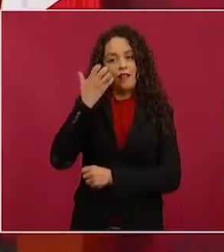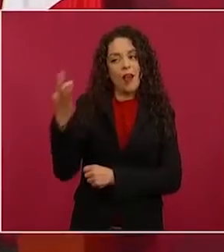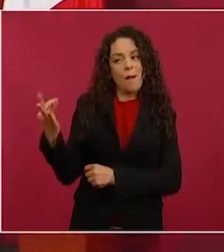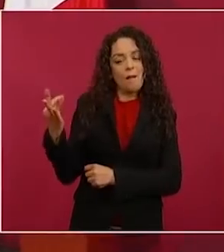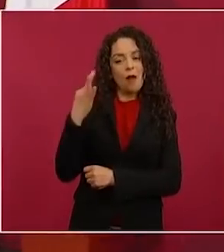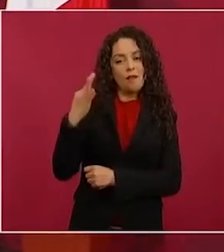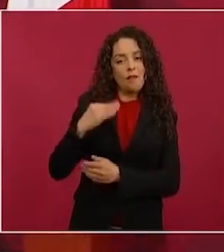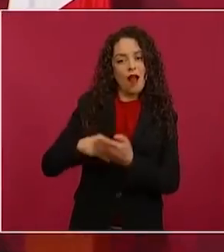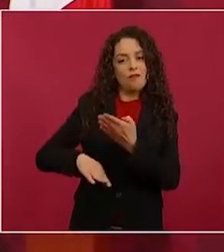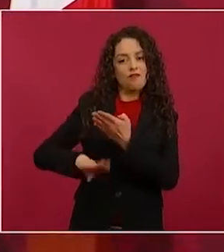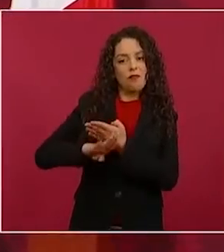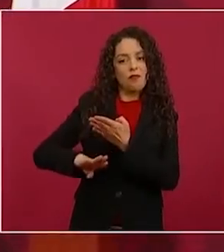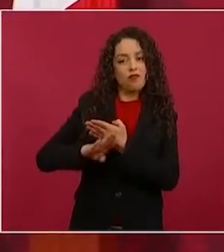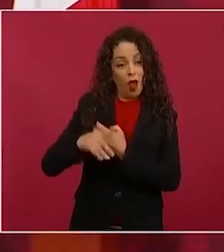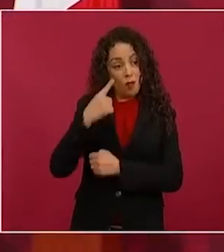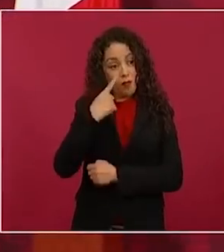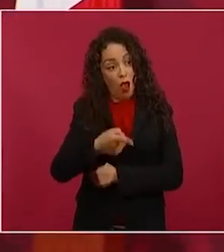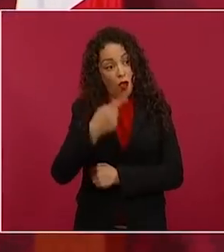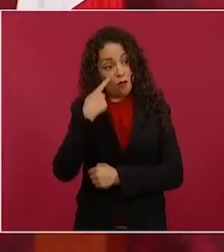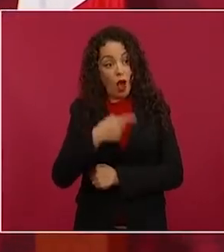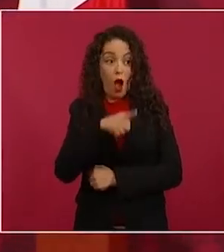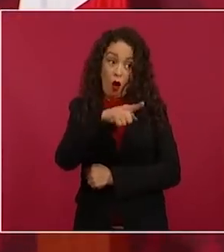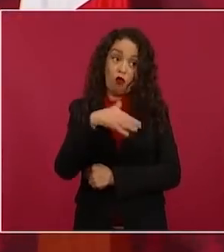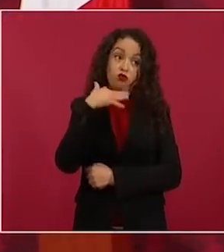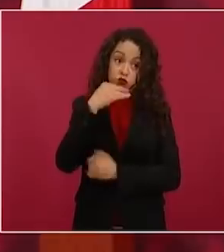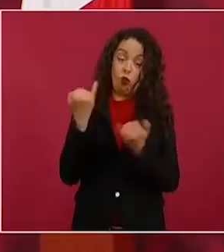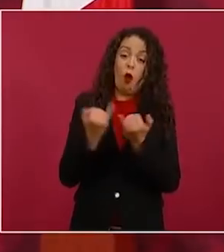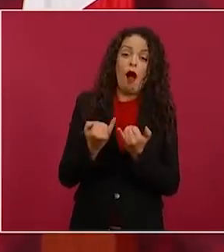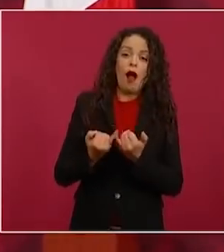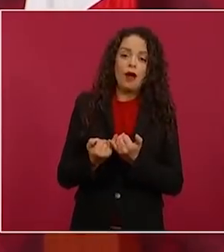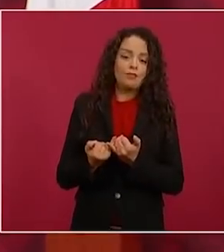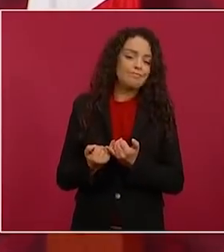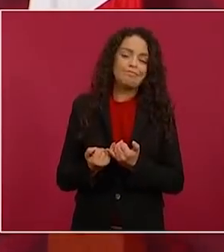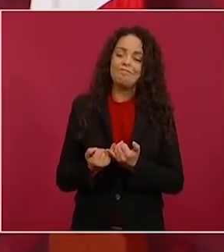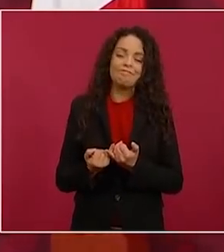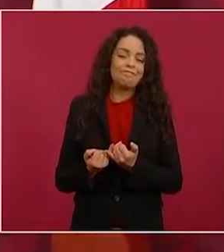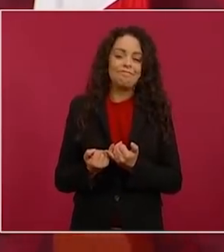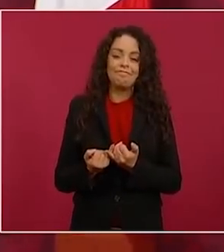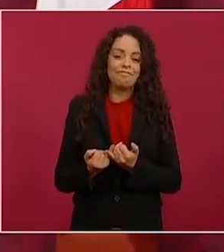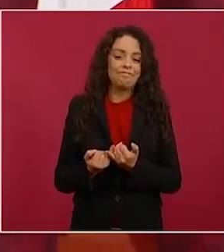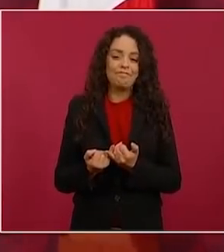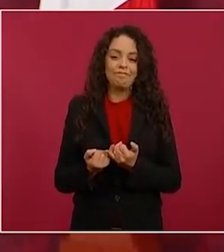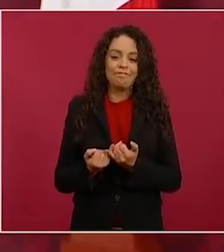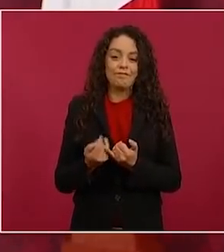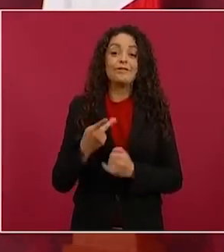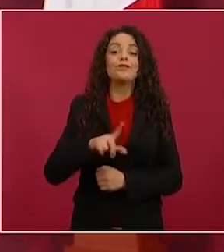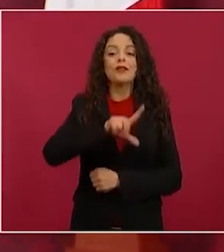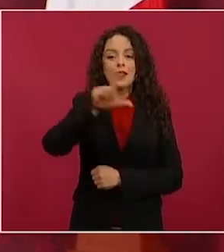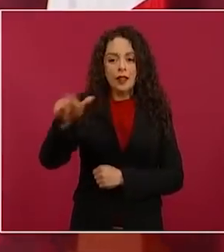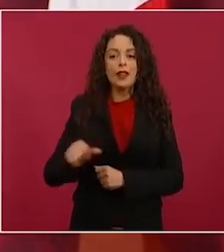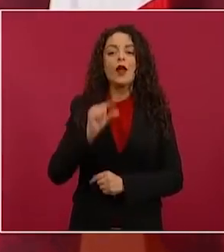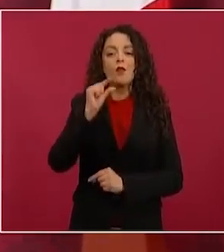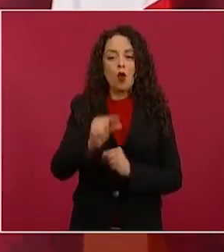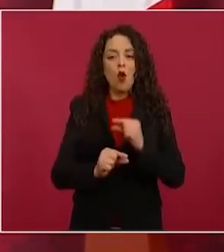pero van saliendo las cosas.